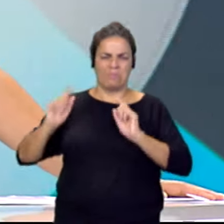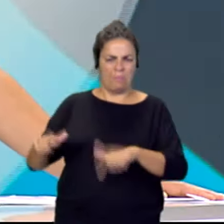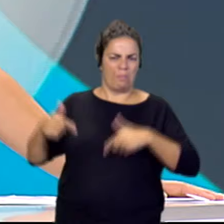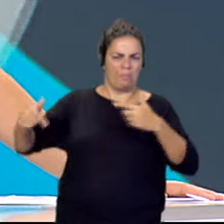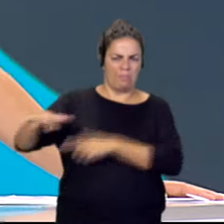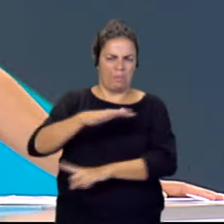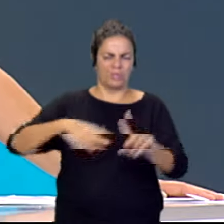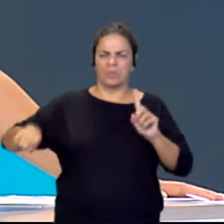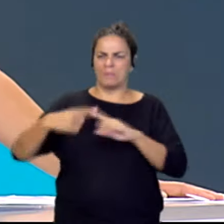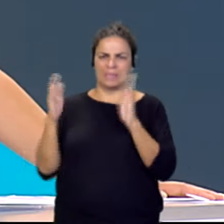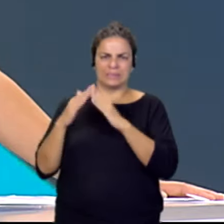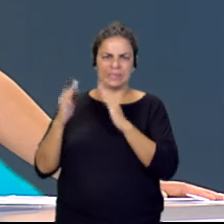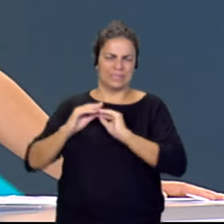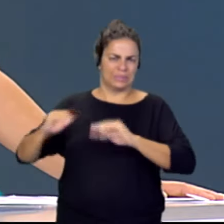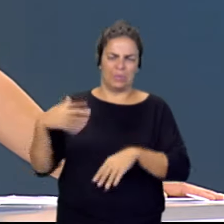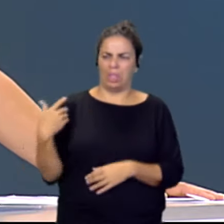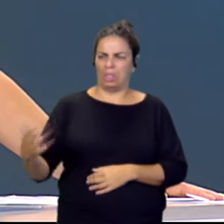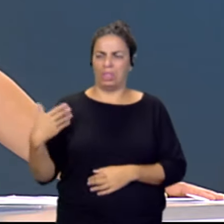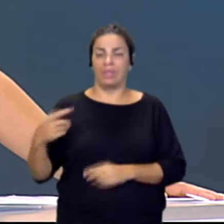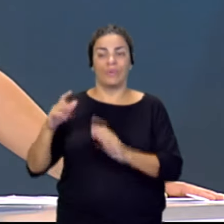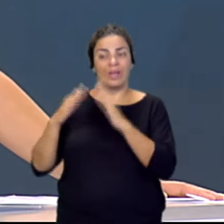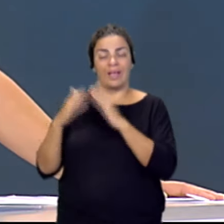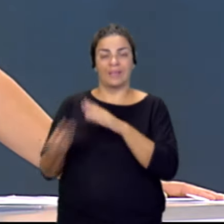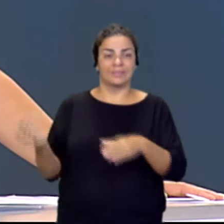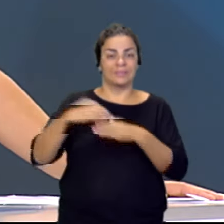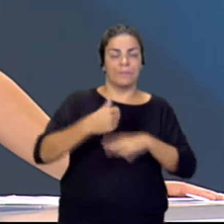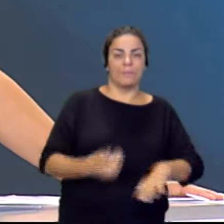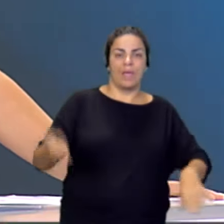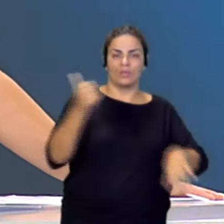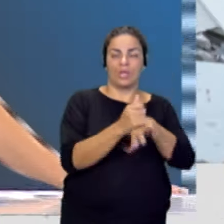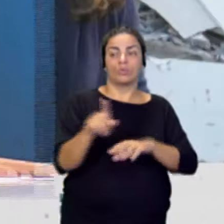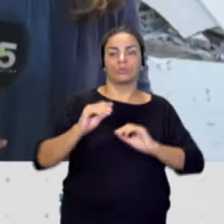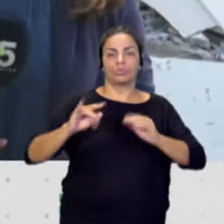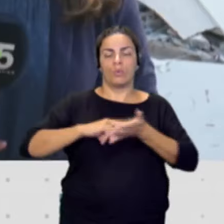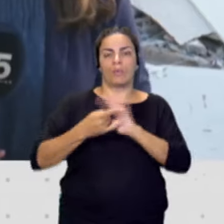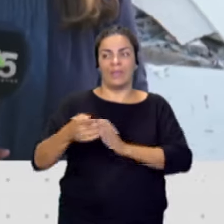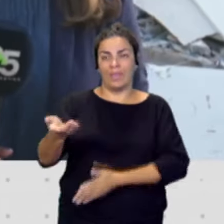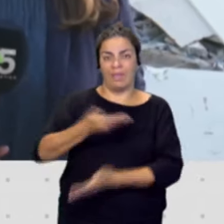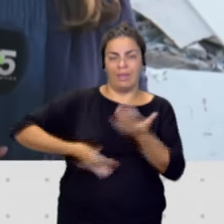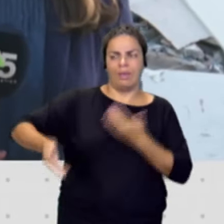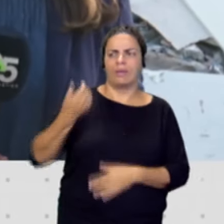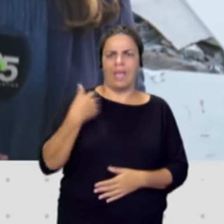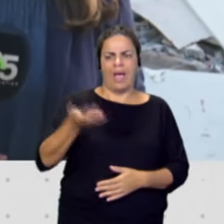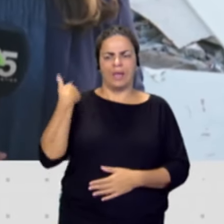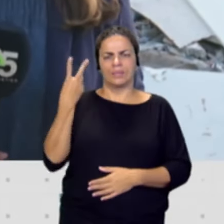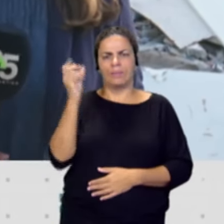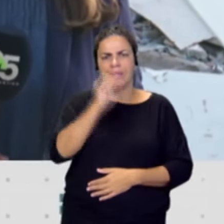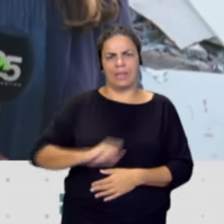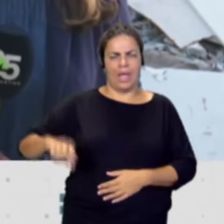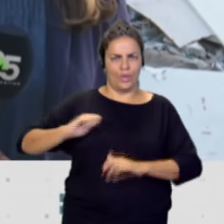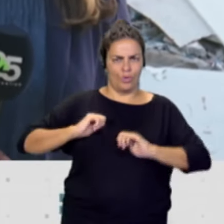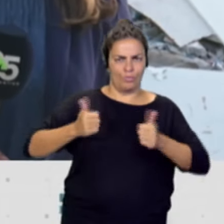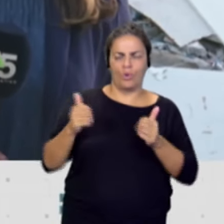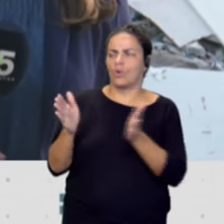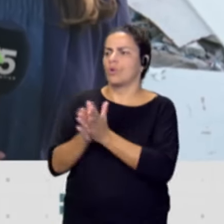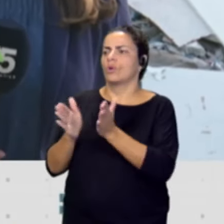Estas casas forman parte de las viviendas del patronato, cuyo plan de reposición comenzó hace 20 años. Estefanía de Blasio, cuéntanos lo que está ocurriendo. Buenos